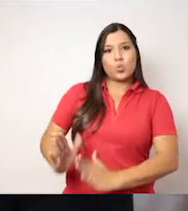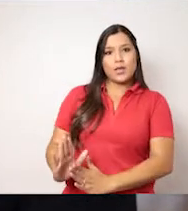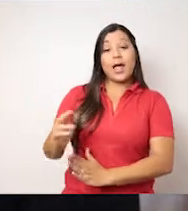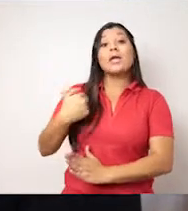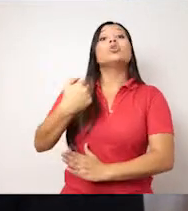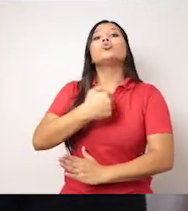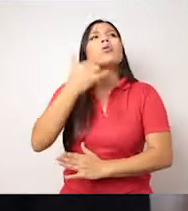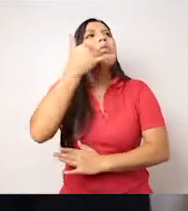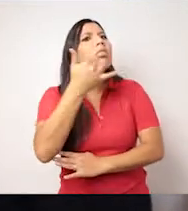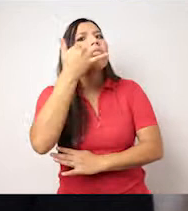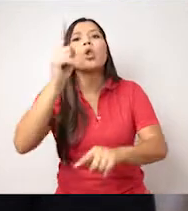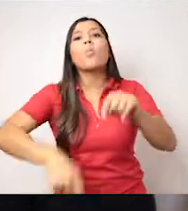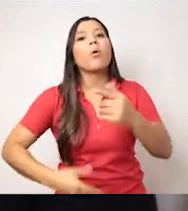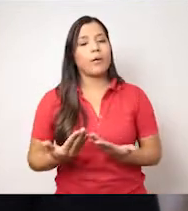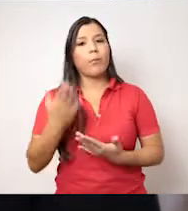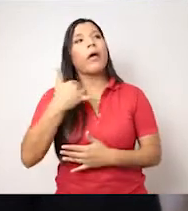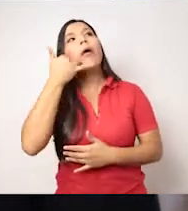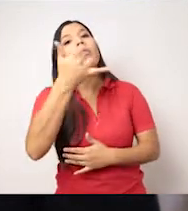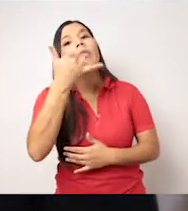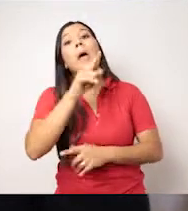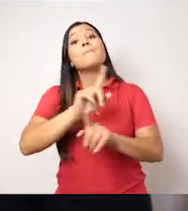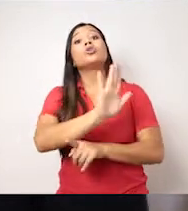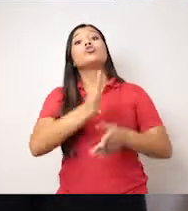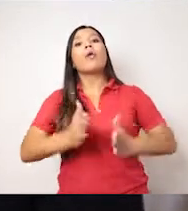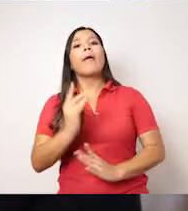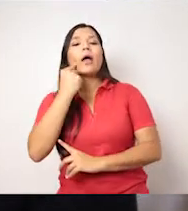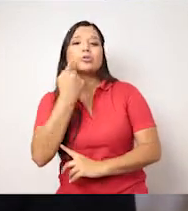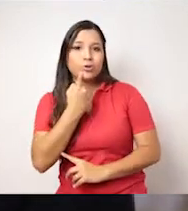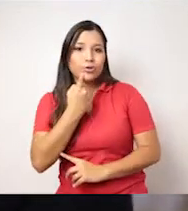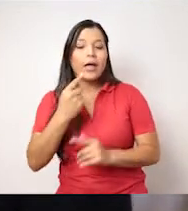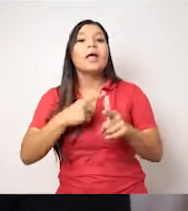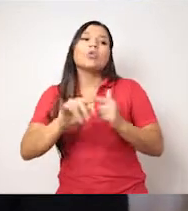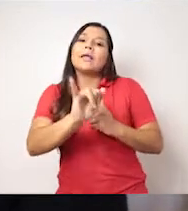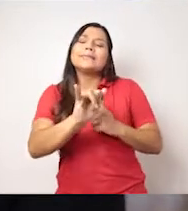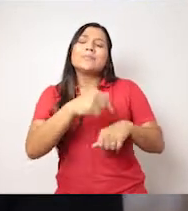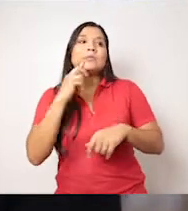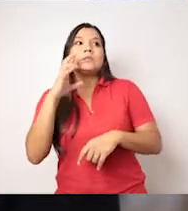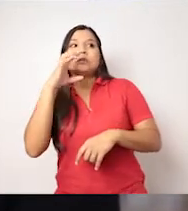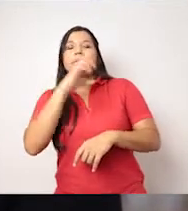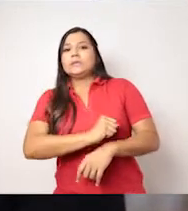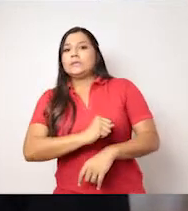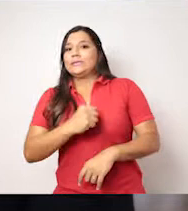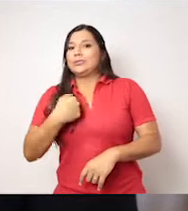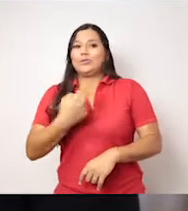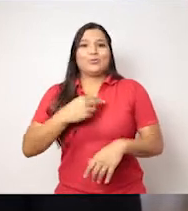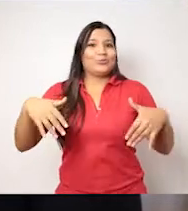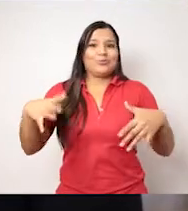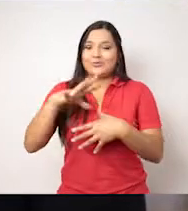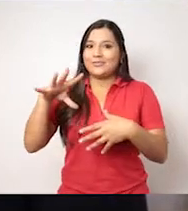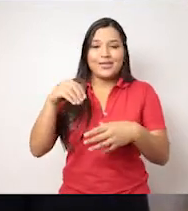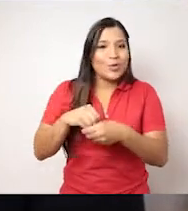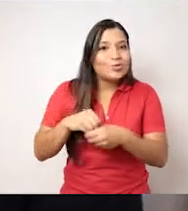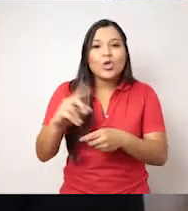y que no podíamos ubicarla y es porque la llamábamos por teléfono y su hija era sorda. Y en ese momento definitivamente sentimos que